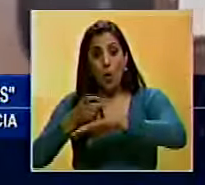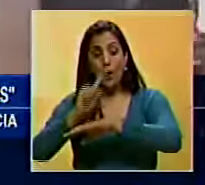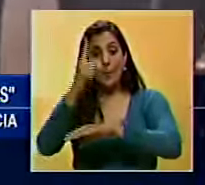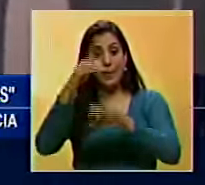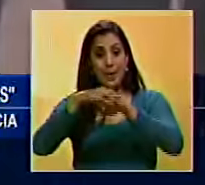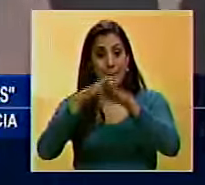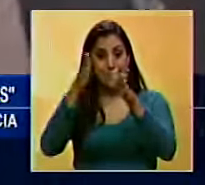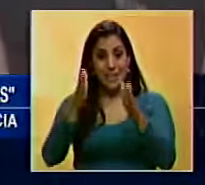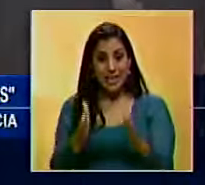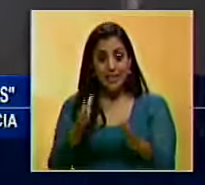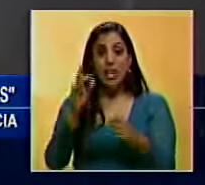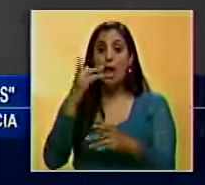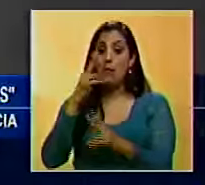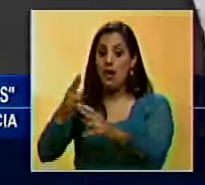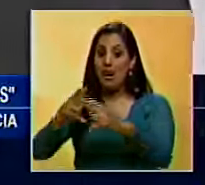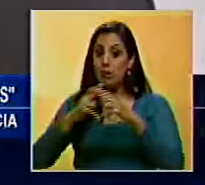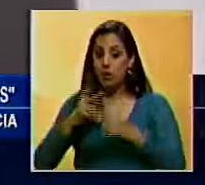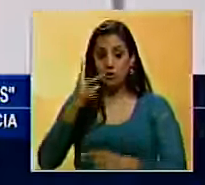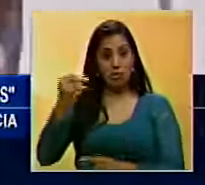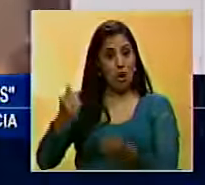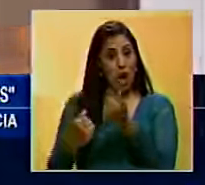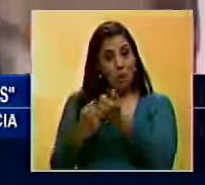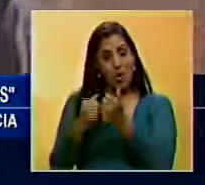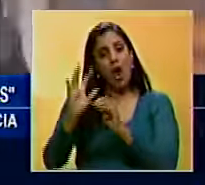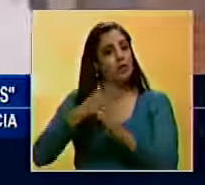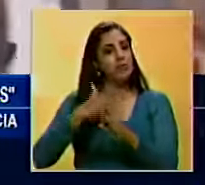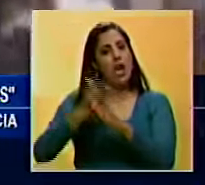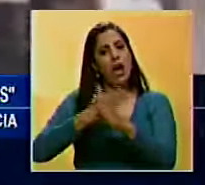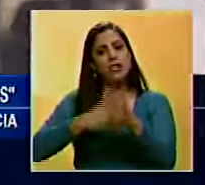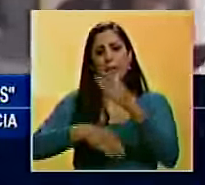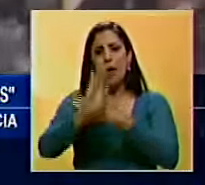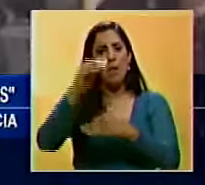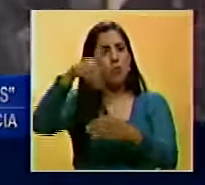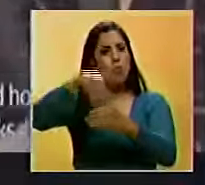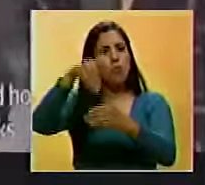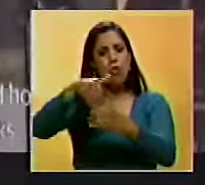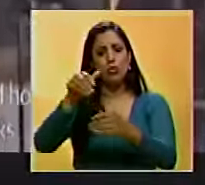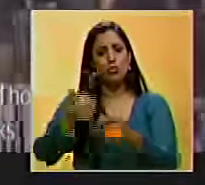ministro y que de recibir una respuesta negativa convocará anticipadamente a elecciones legislativas.